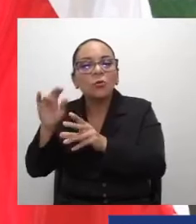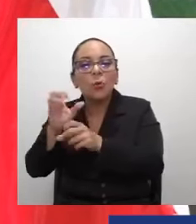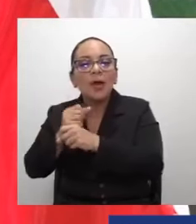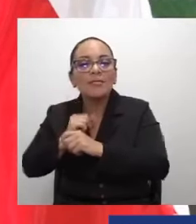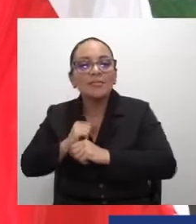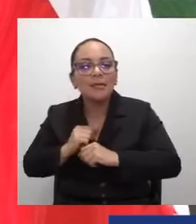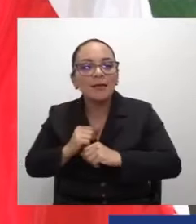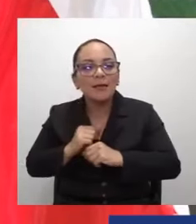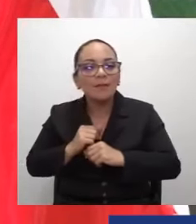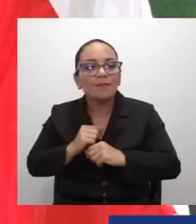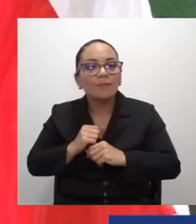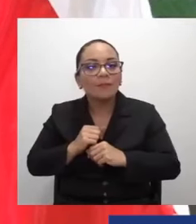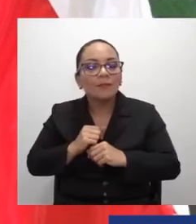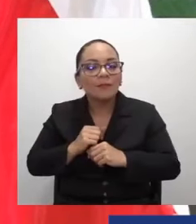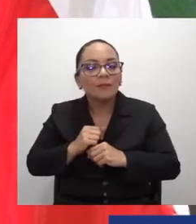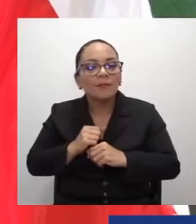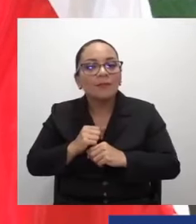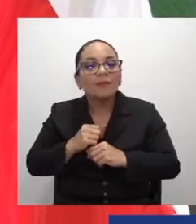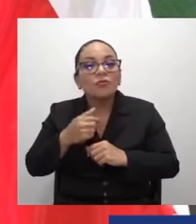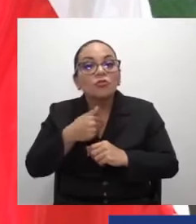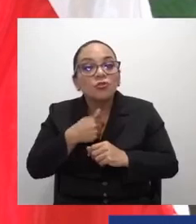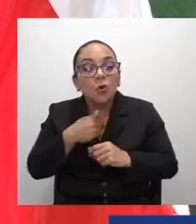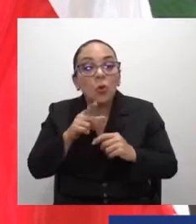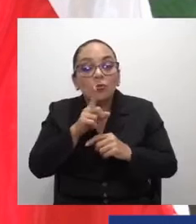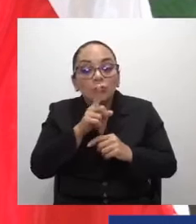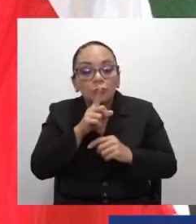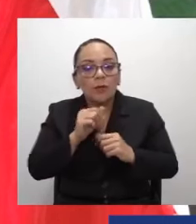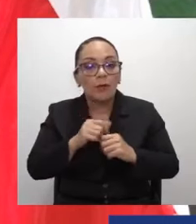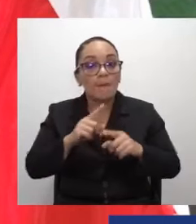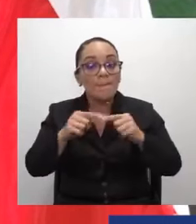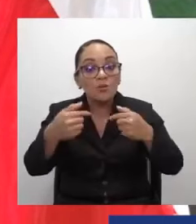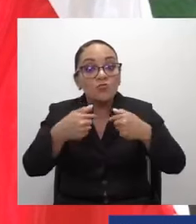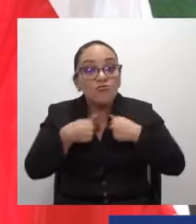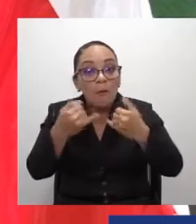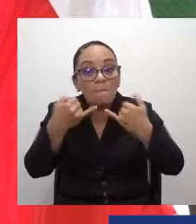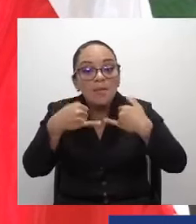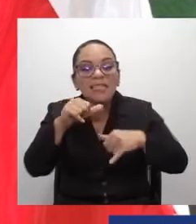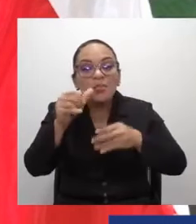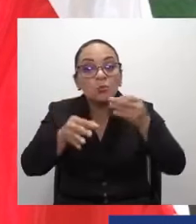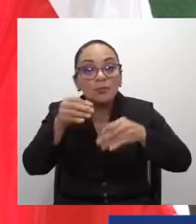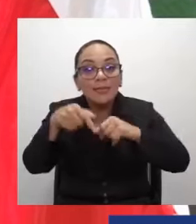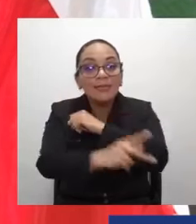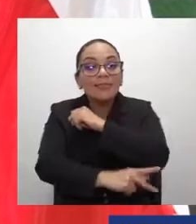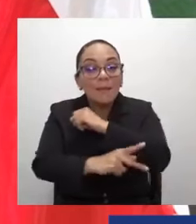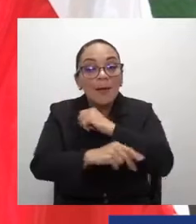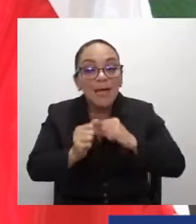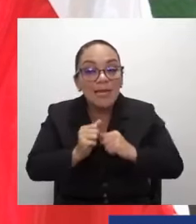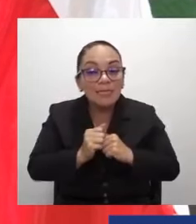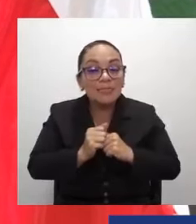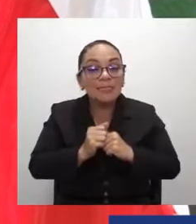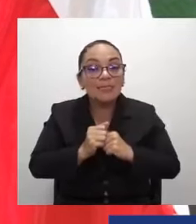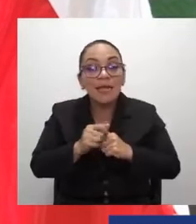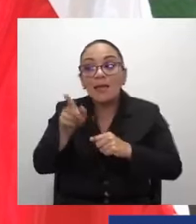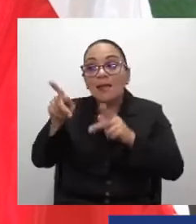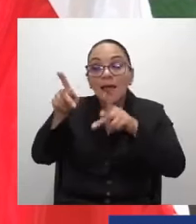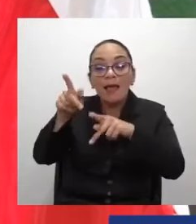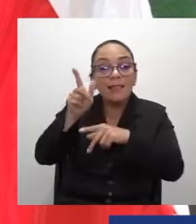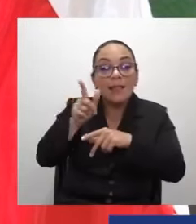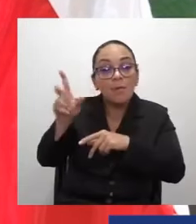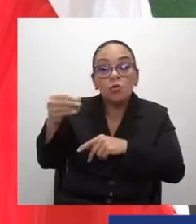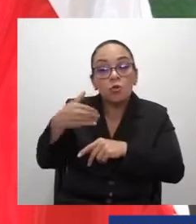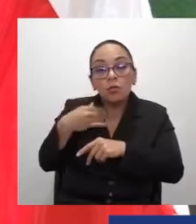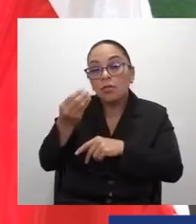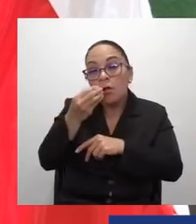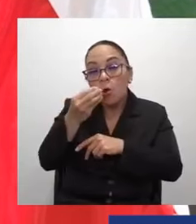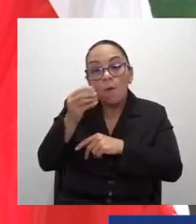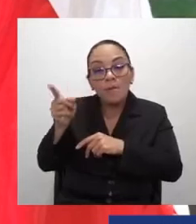Y yo, mientras haya injusticias en este país, y la gente de Limón no tenga que comer, porque